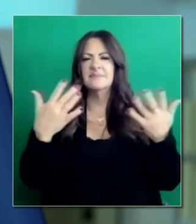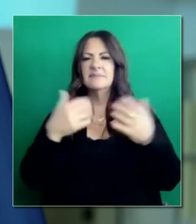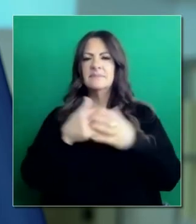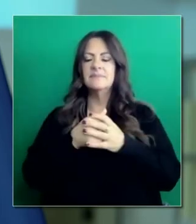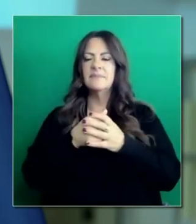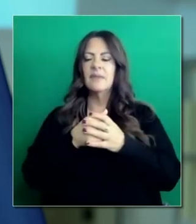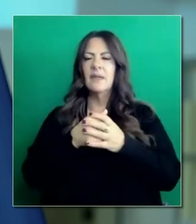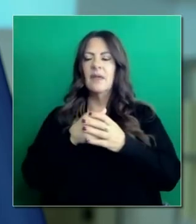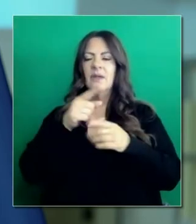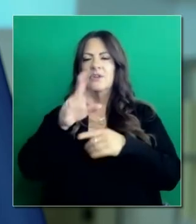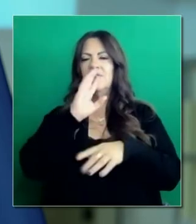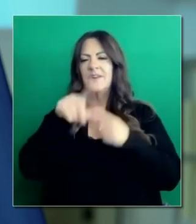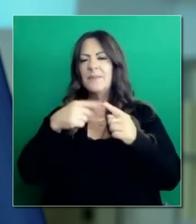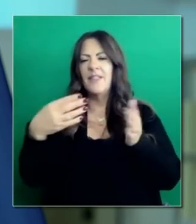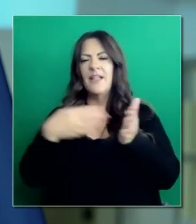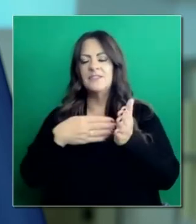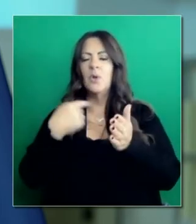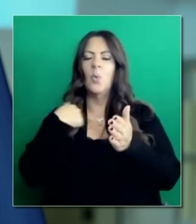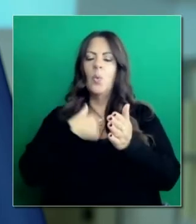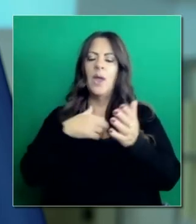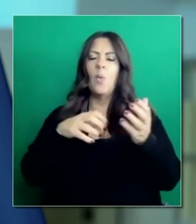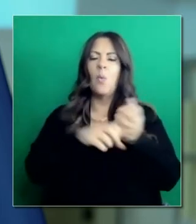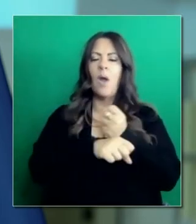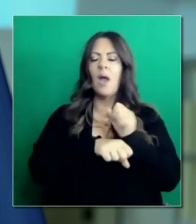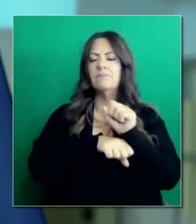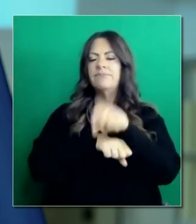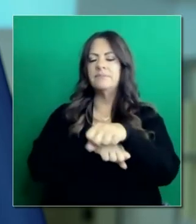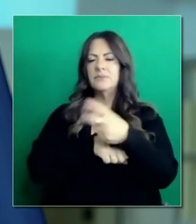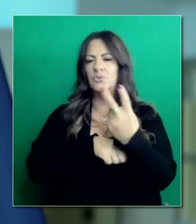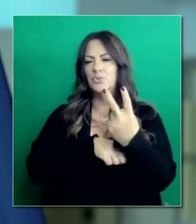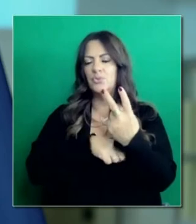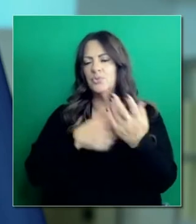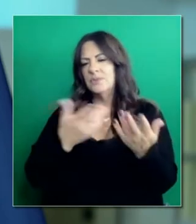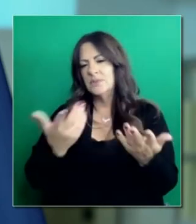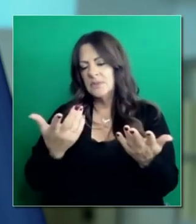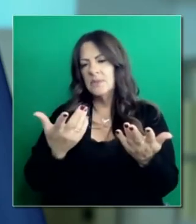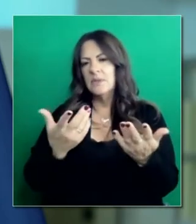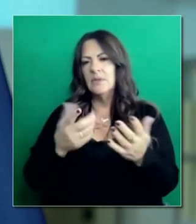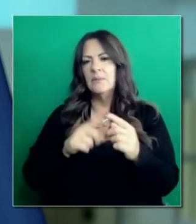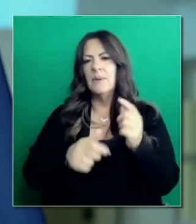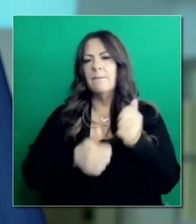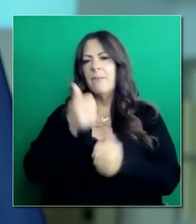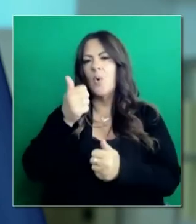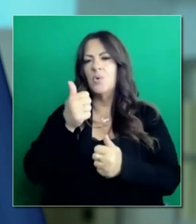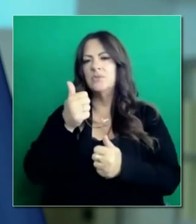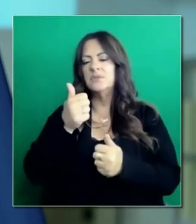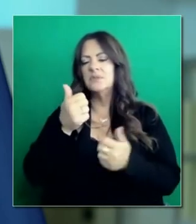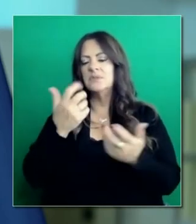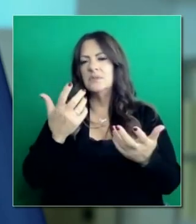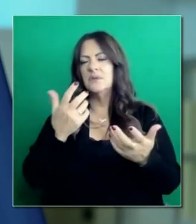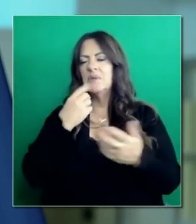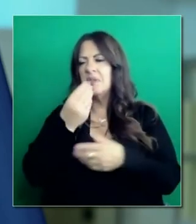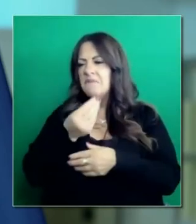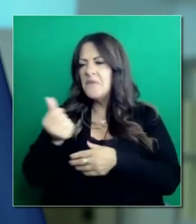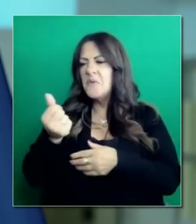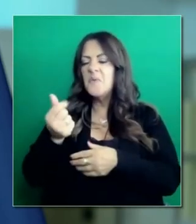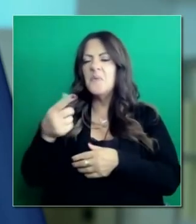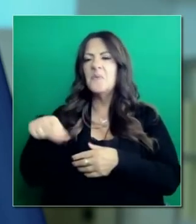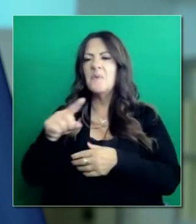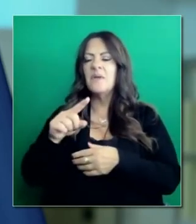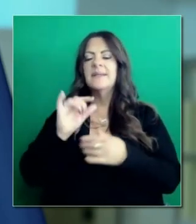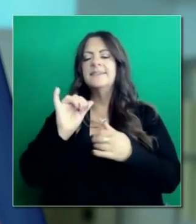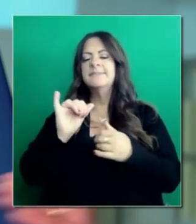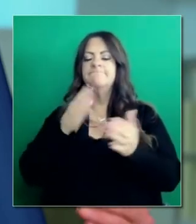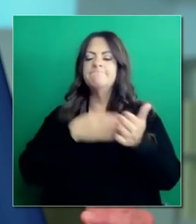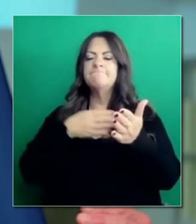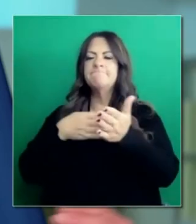ha habido un par de demandas y no tiene nada que ver con eso ni con las demandas. mayoría de nosotros hemos tenido a través del proceso,